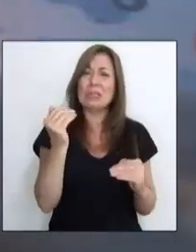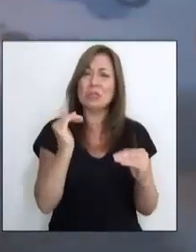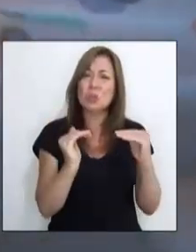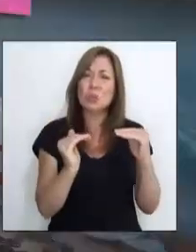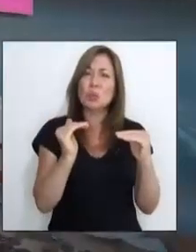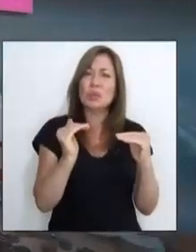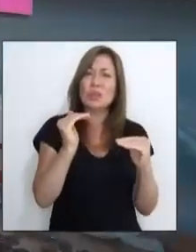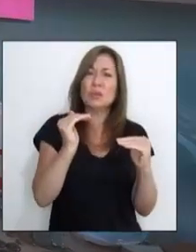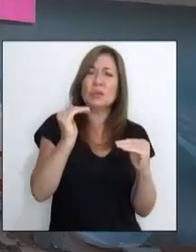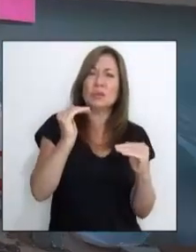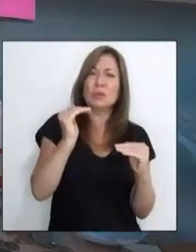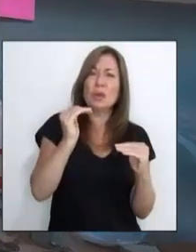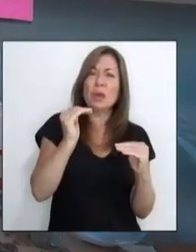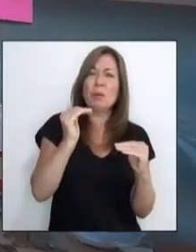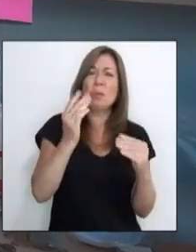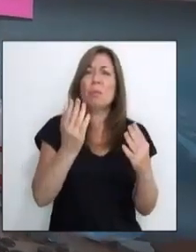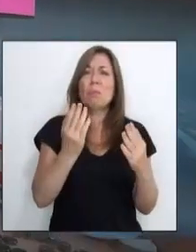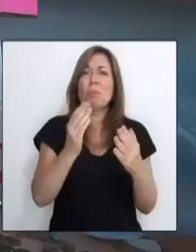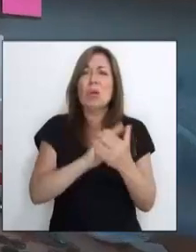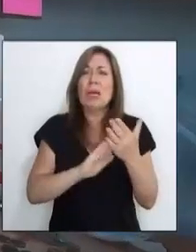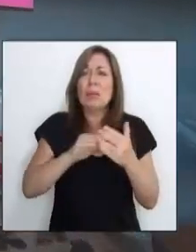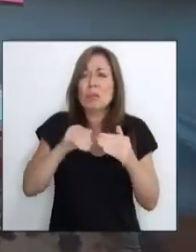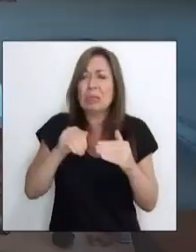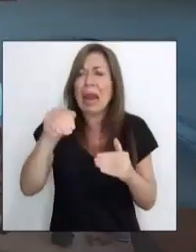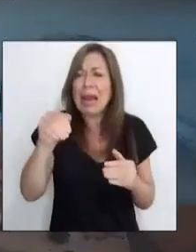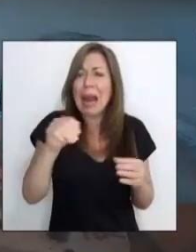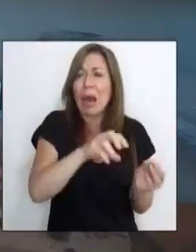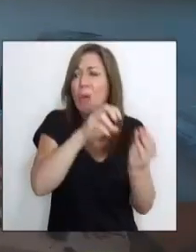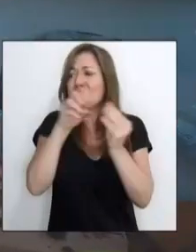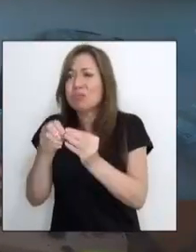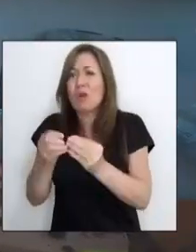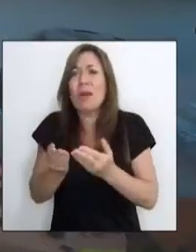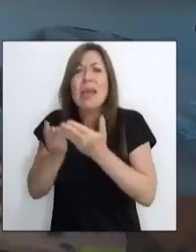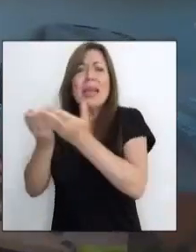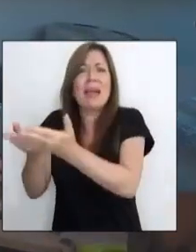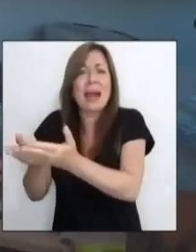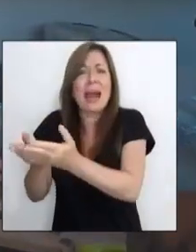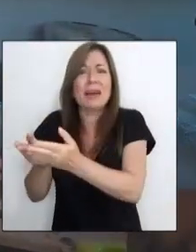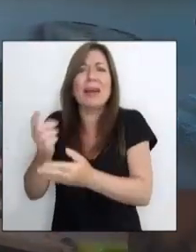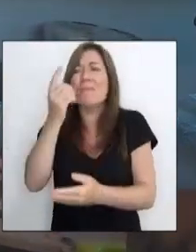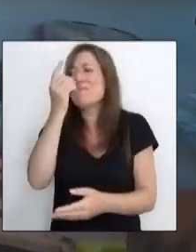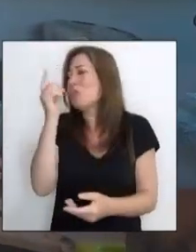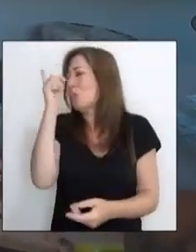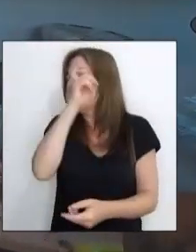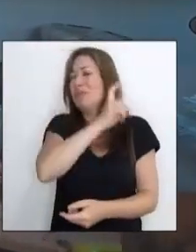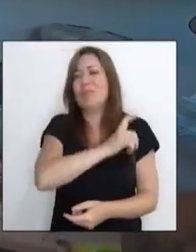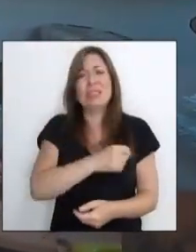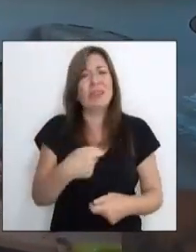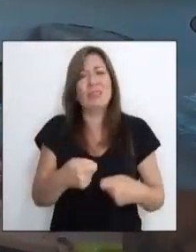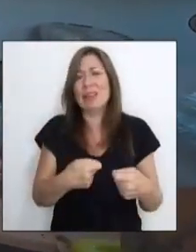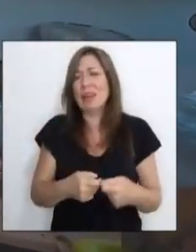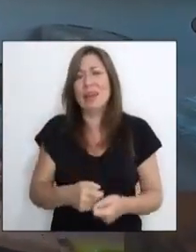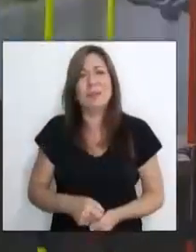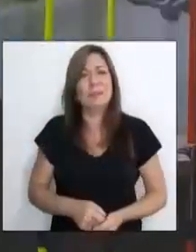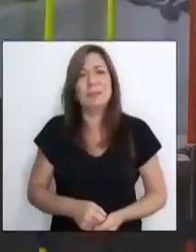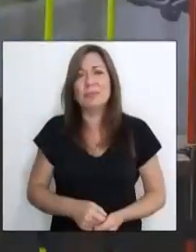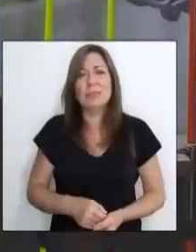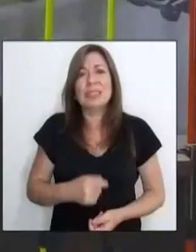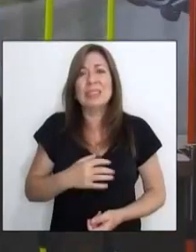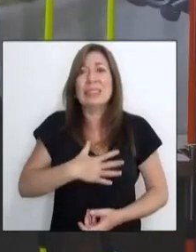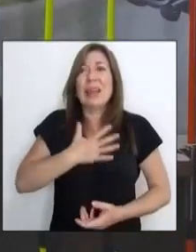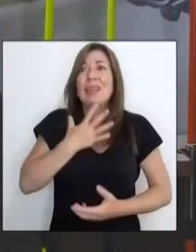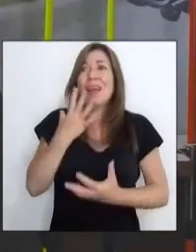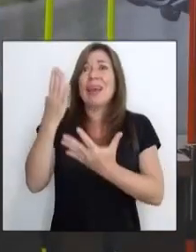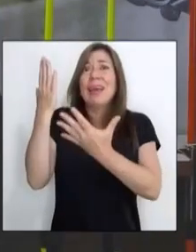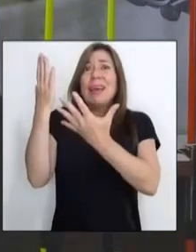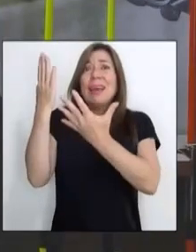Agregarle precio, un precio agregado por un traslado, se te hace mucho más difícil la venta. Uno se